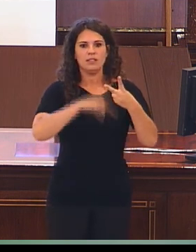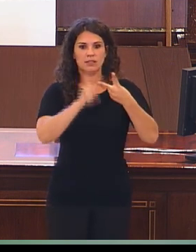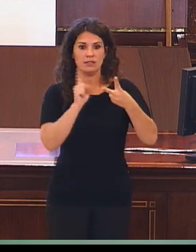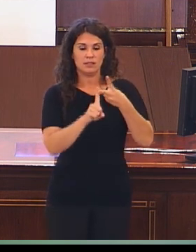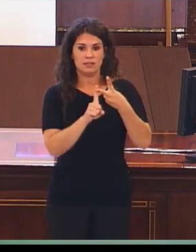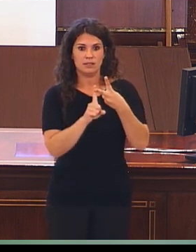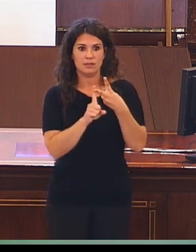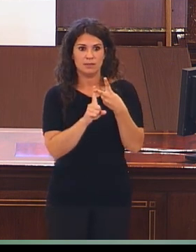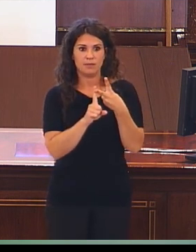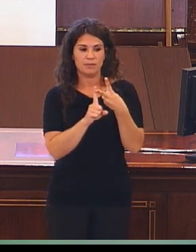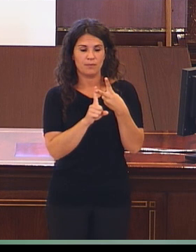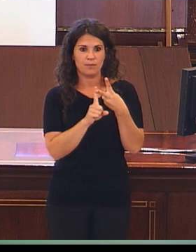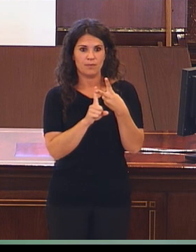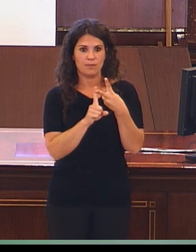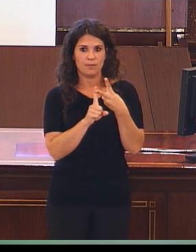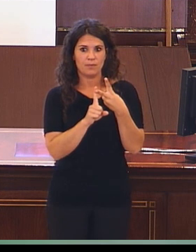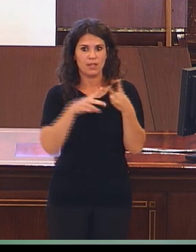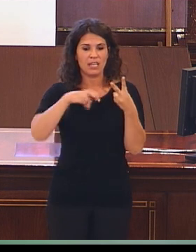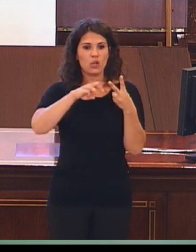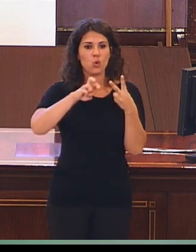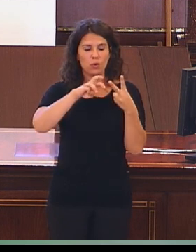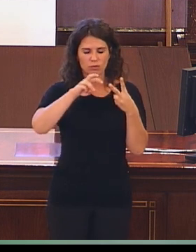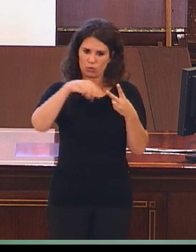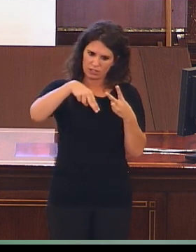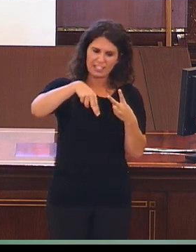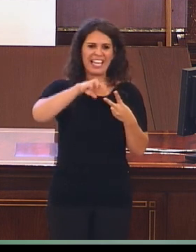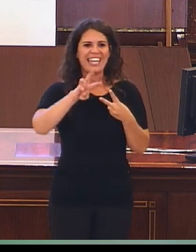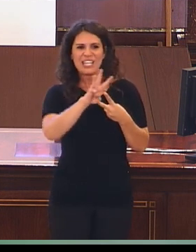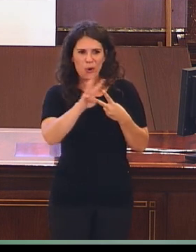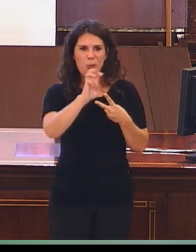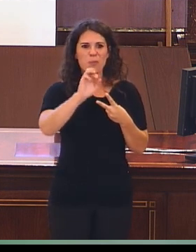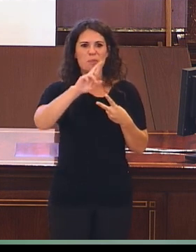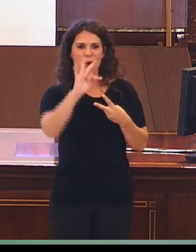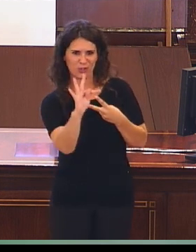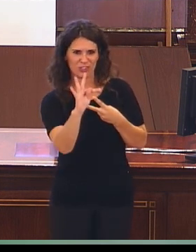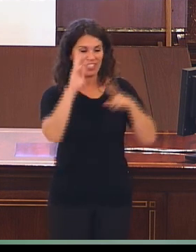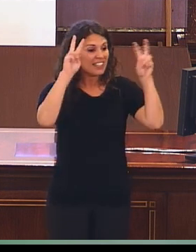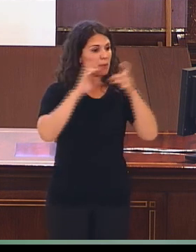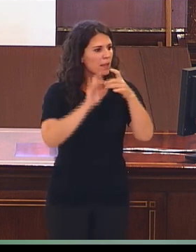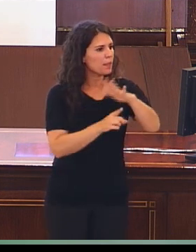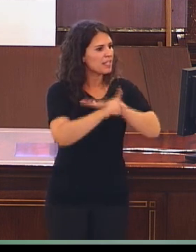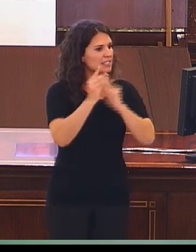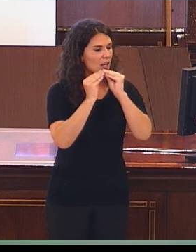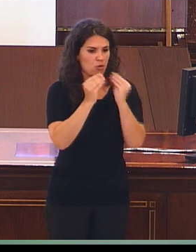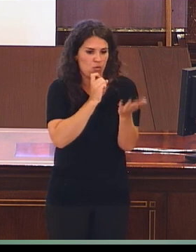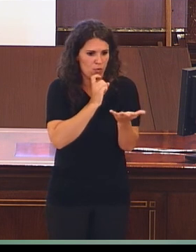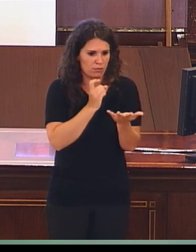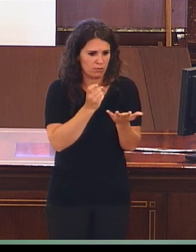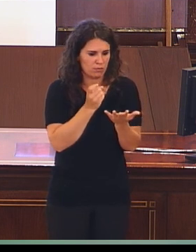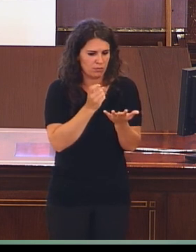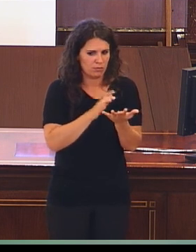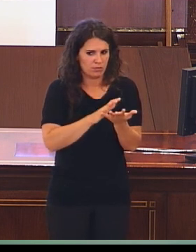es el que realizó Newport sobre cómo se desarrolla una lengua de signos cuando